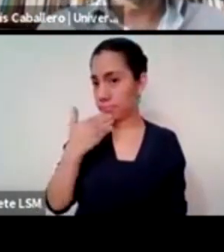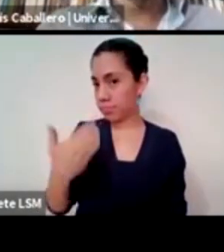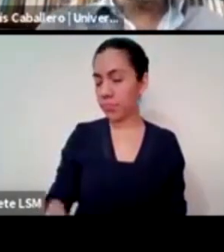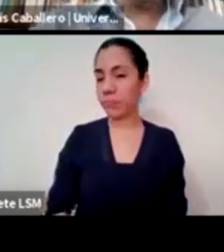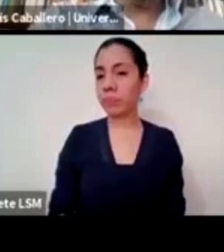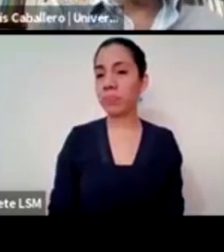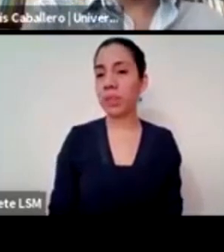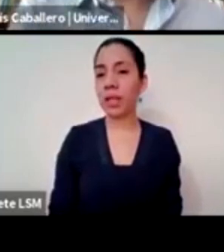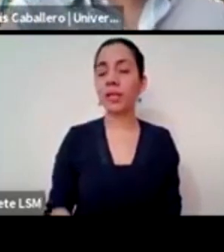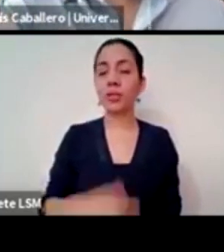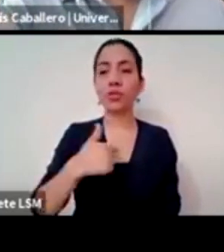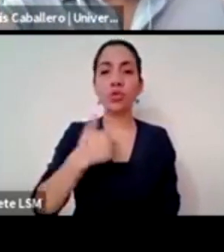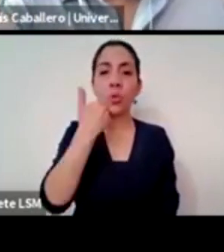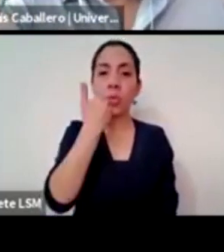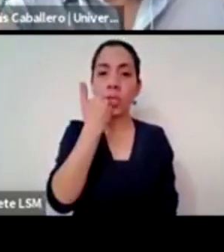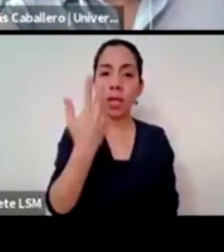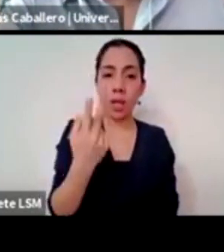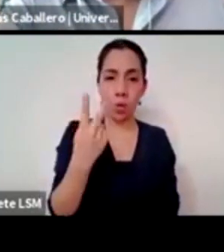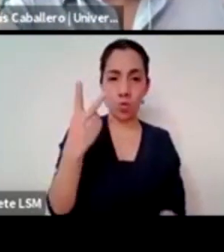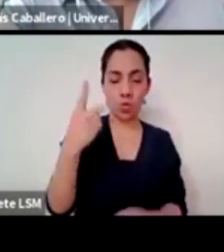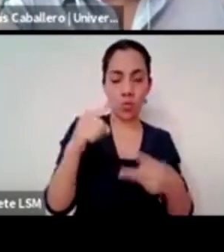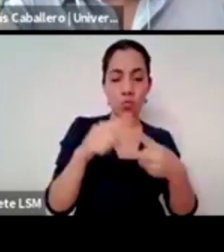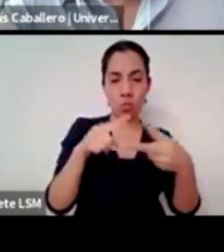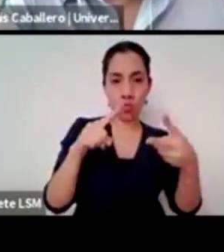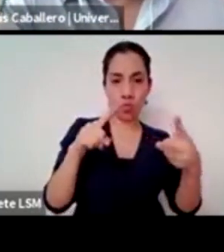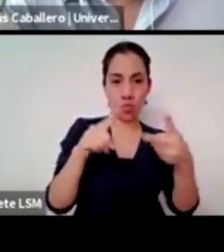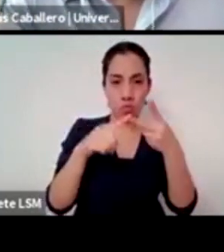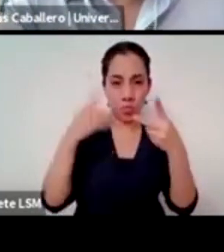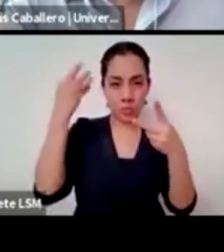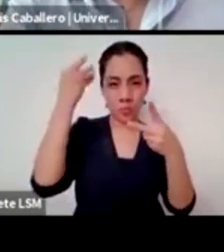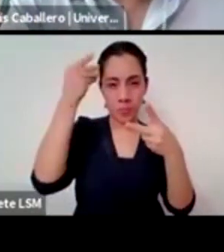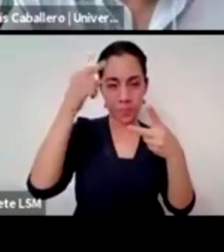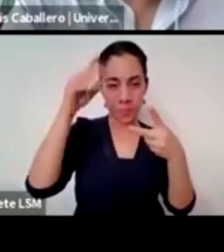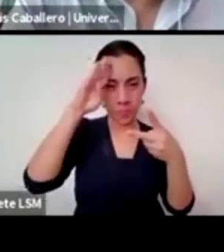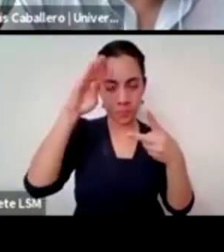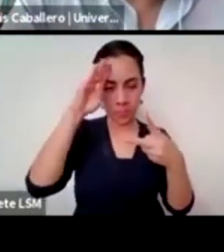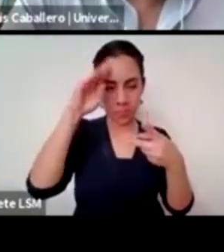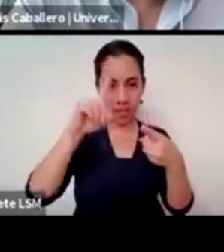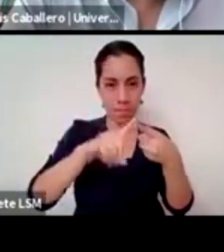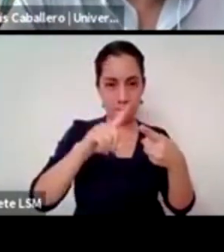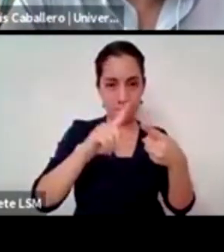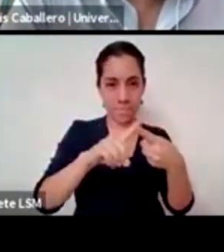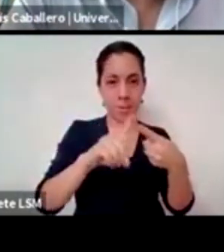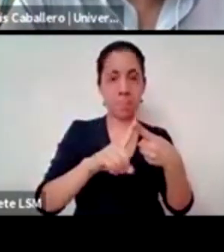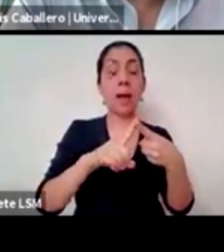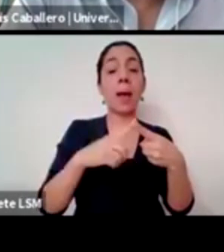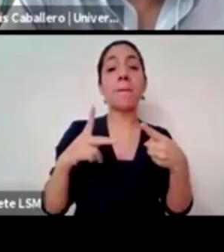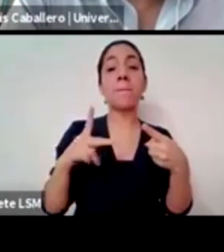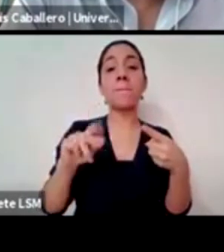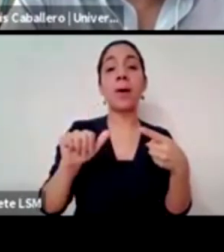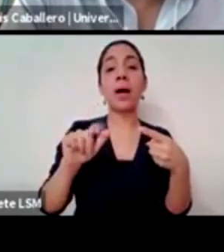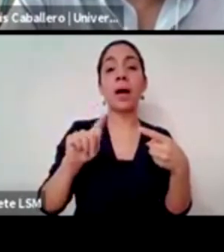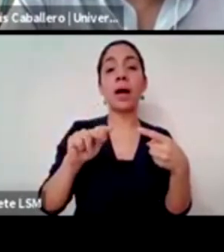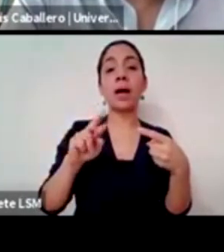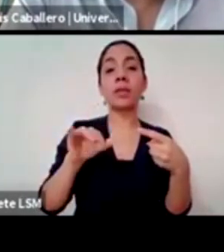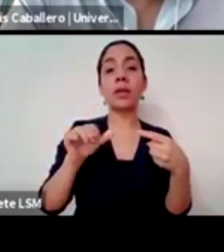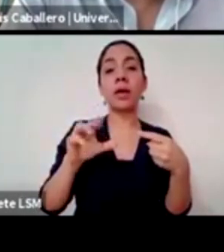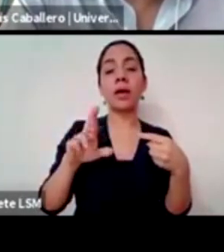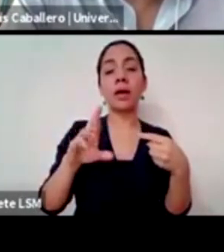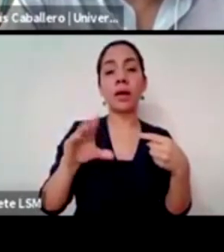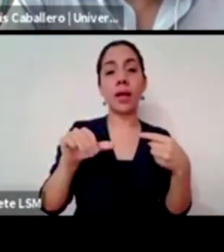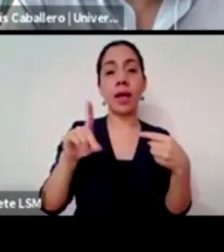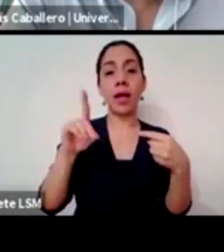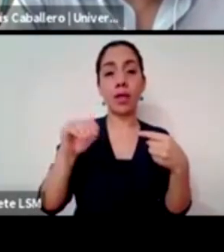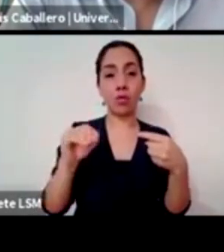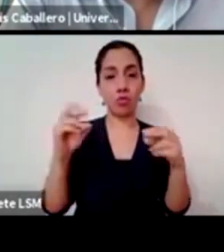reflexiones muy breves la primera relacionada con el patriarcado religioso a mí me parece que